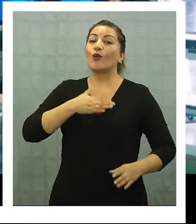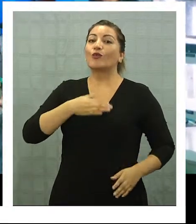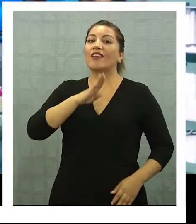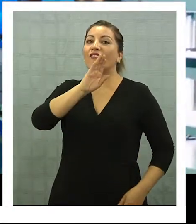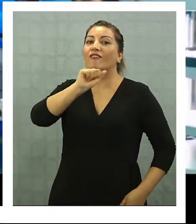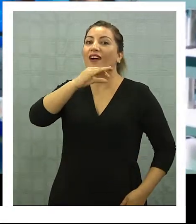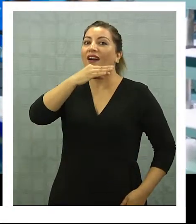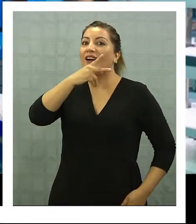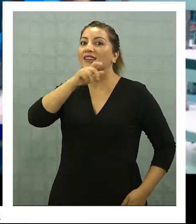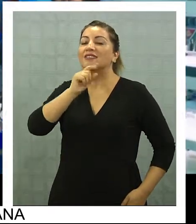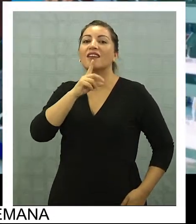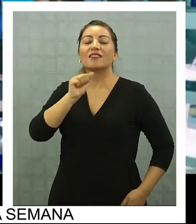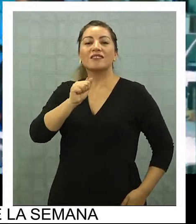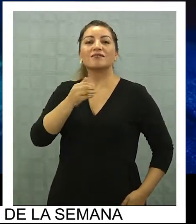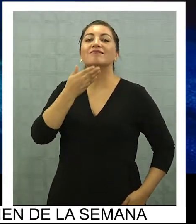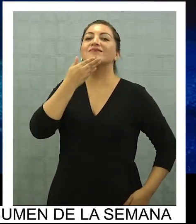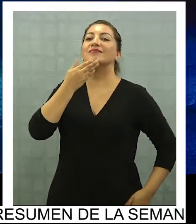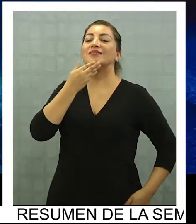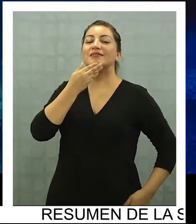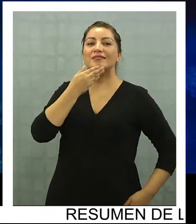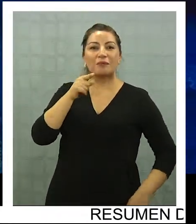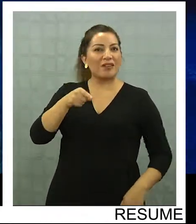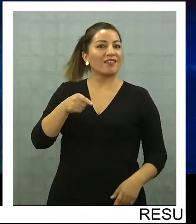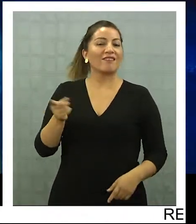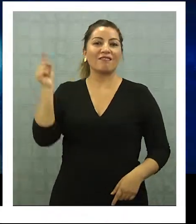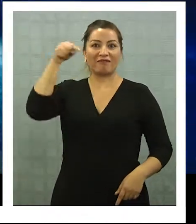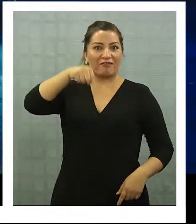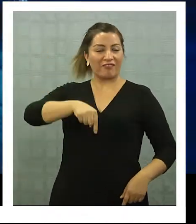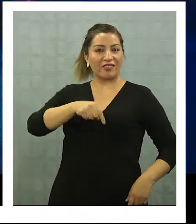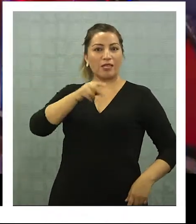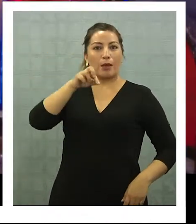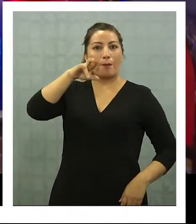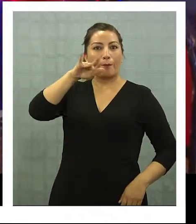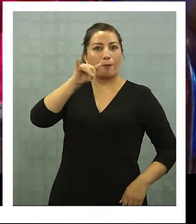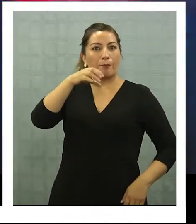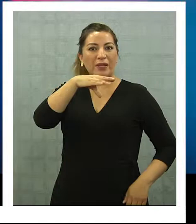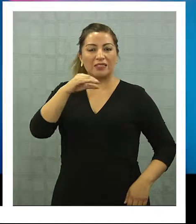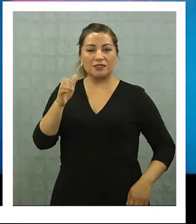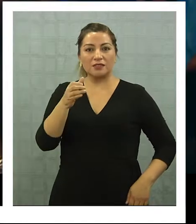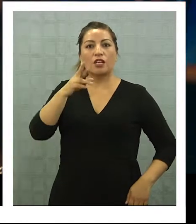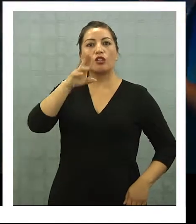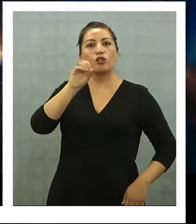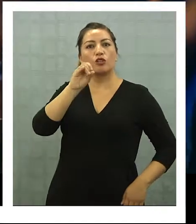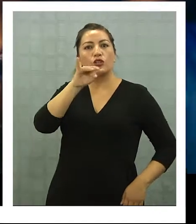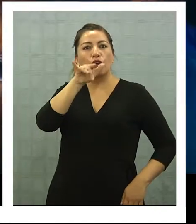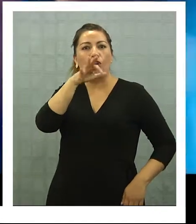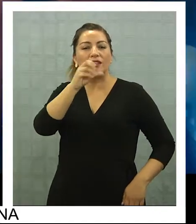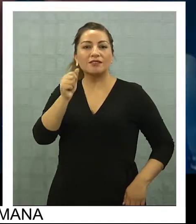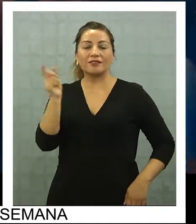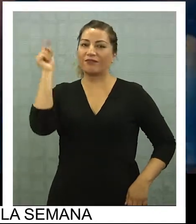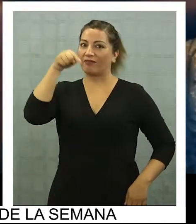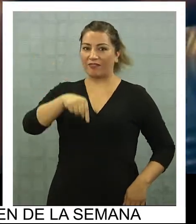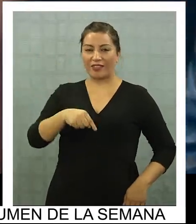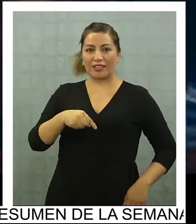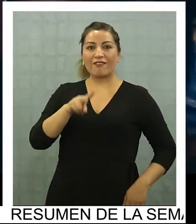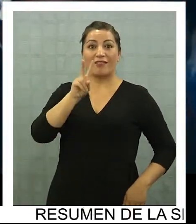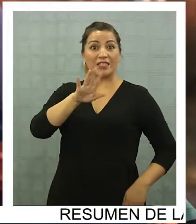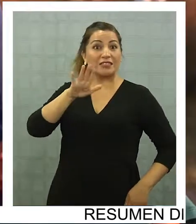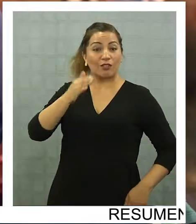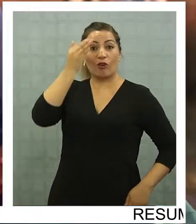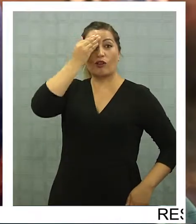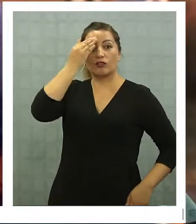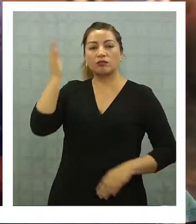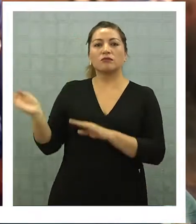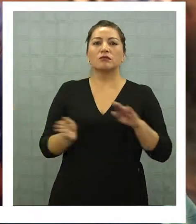bachata, el puertorriqueño Prince Royce ya confirmó un concierto en el Gran Arena Monticello para el 25 de agosto. El